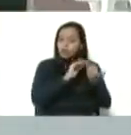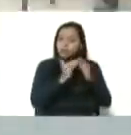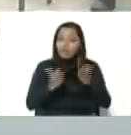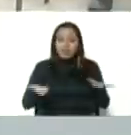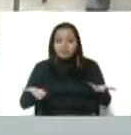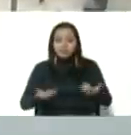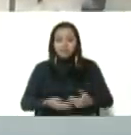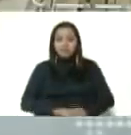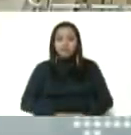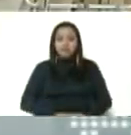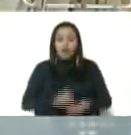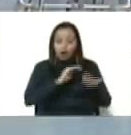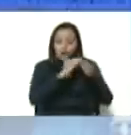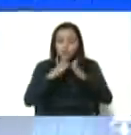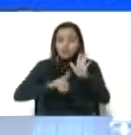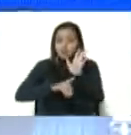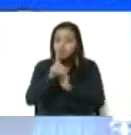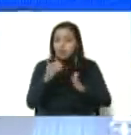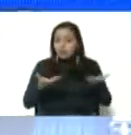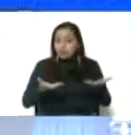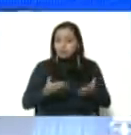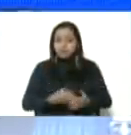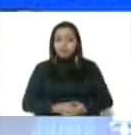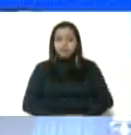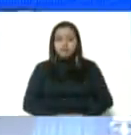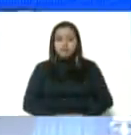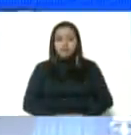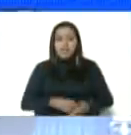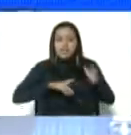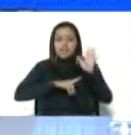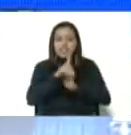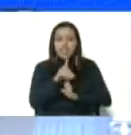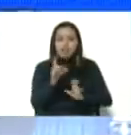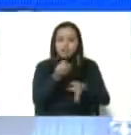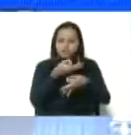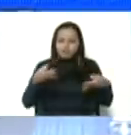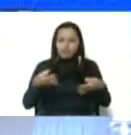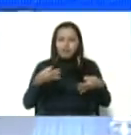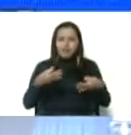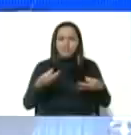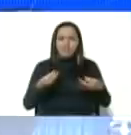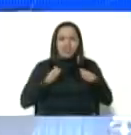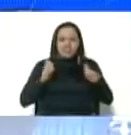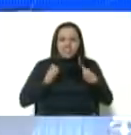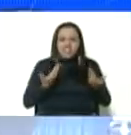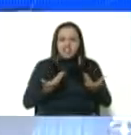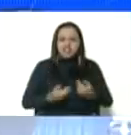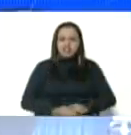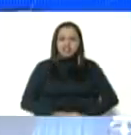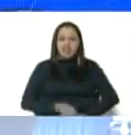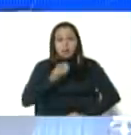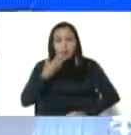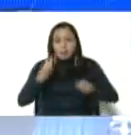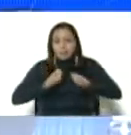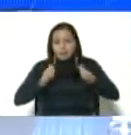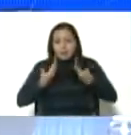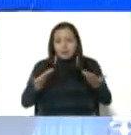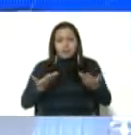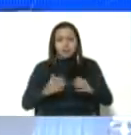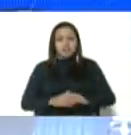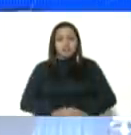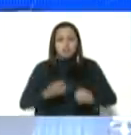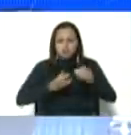que una comunidad se desarrolle, para que se desarrolle la calidad de vida, el vivir viviendo, el proyecto del vivir